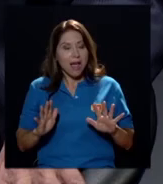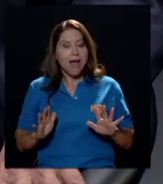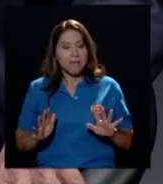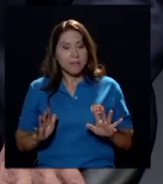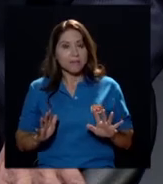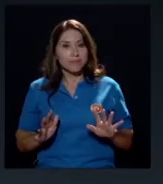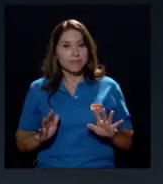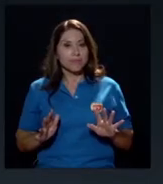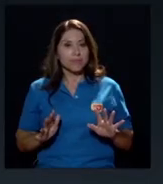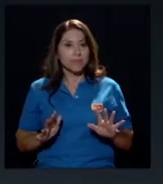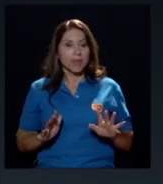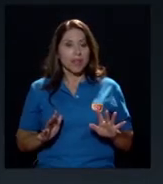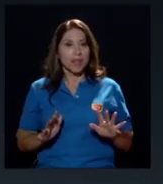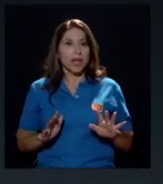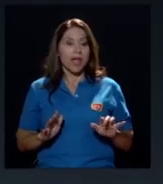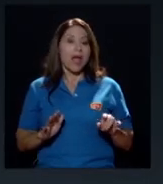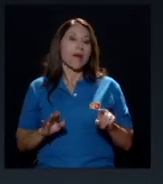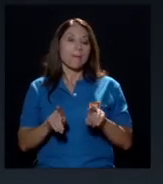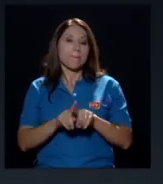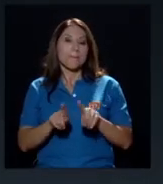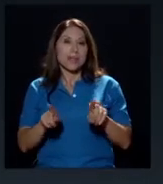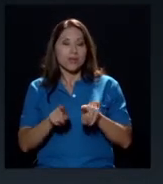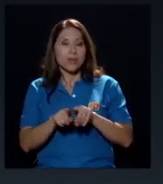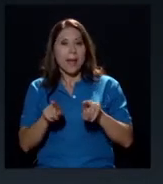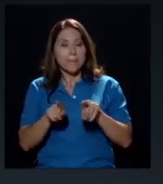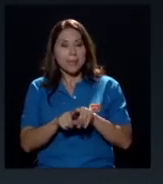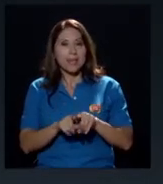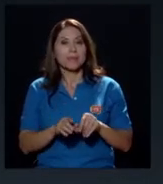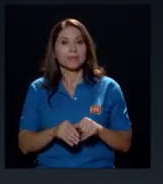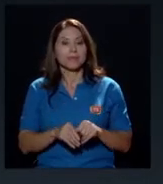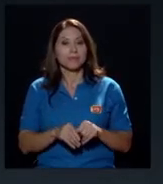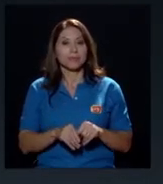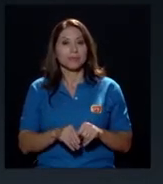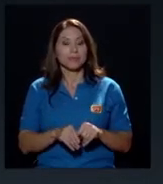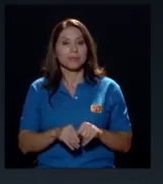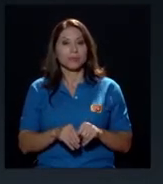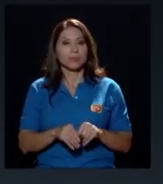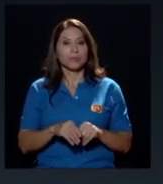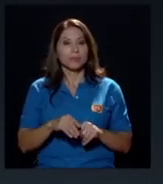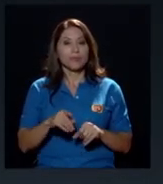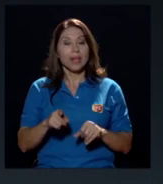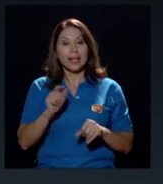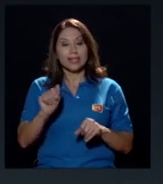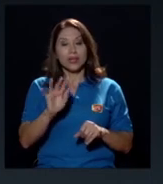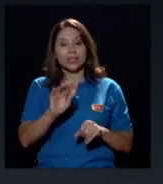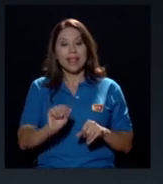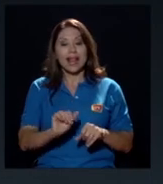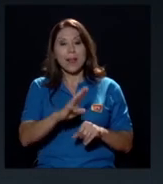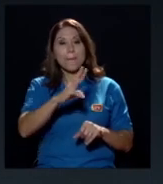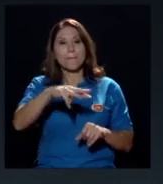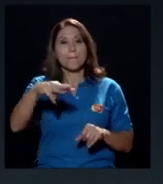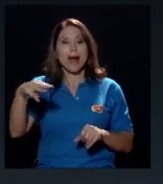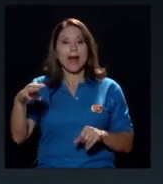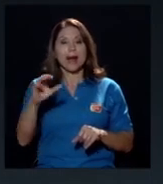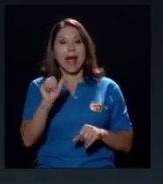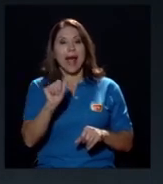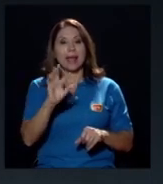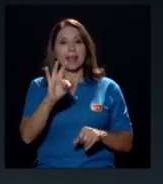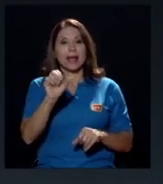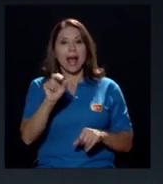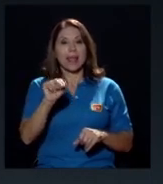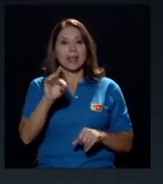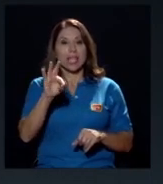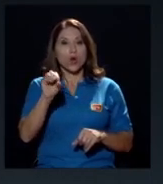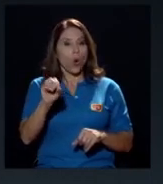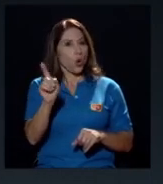pero también al otro lado del mar Atlántico, no en Inglaterra sino un